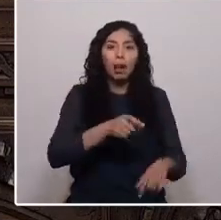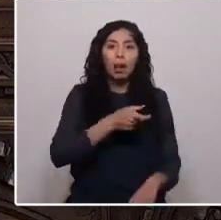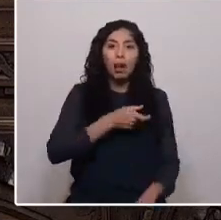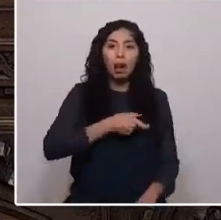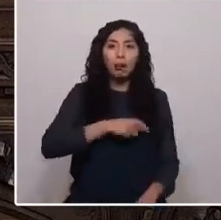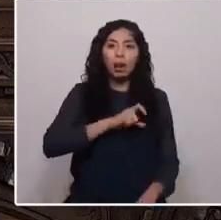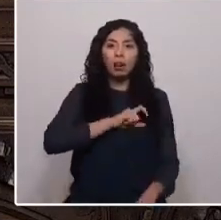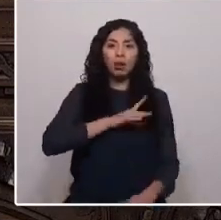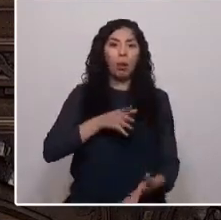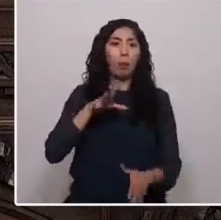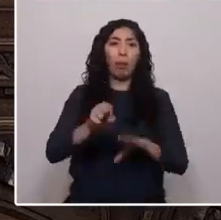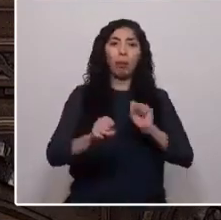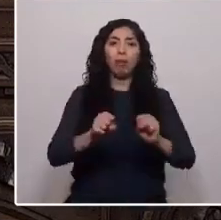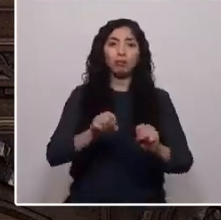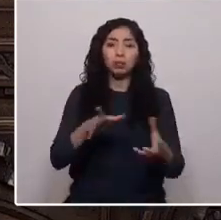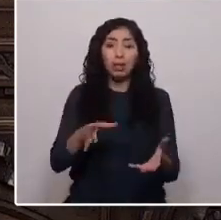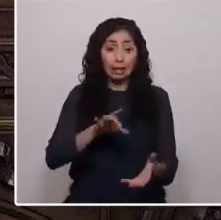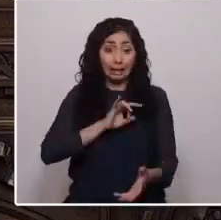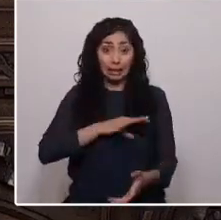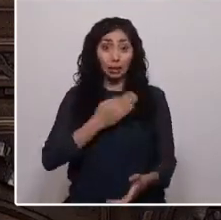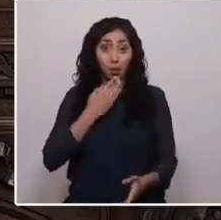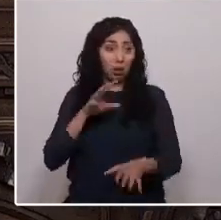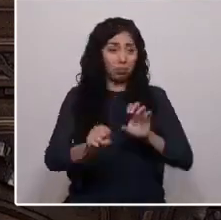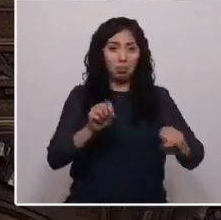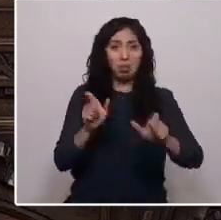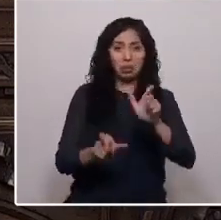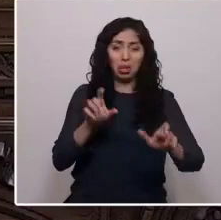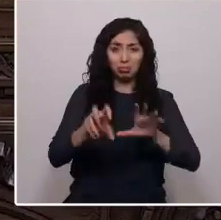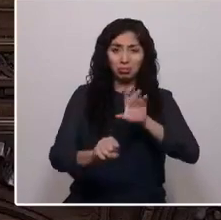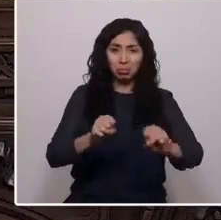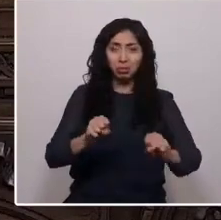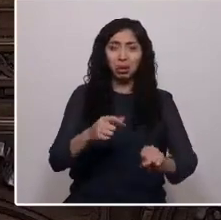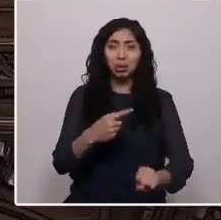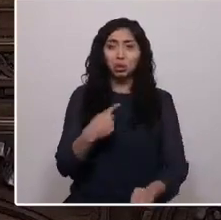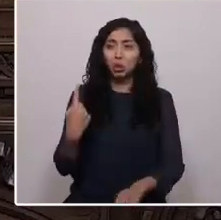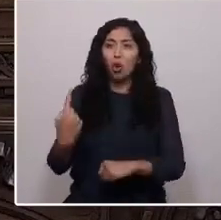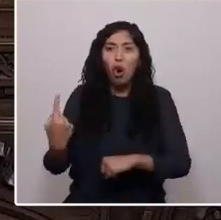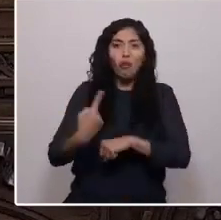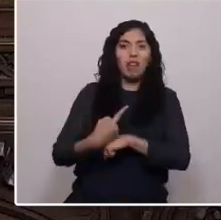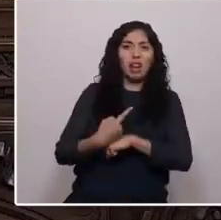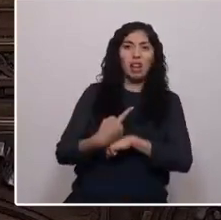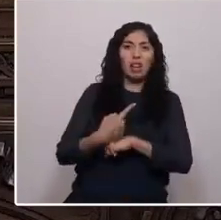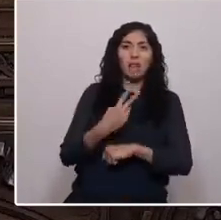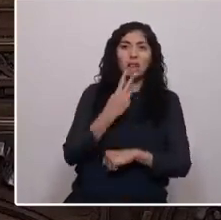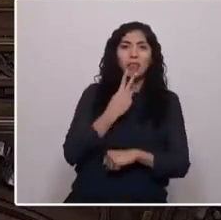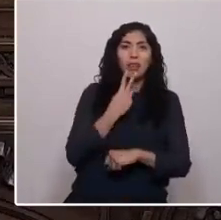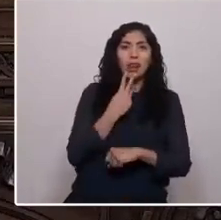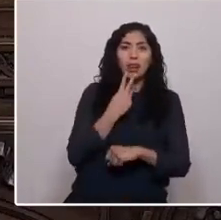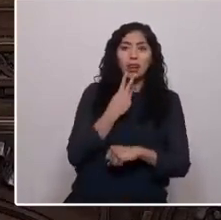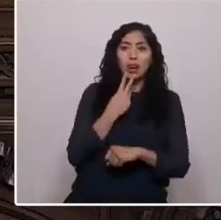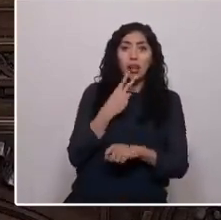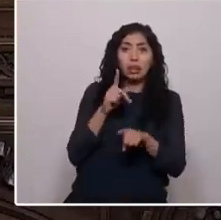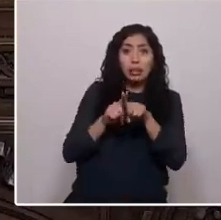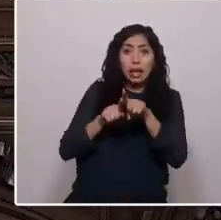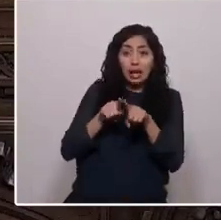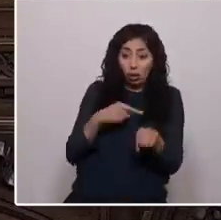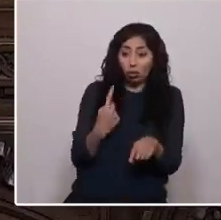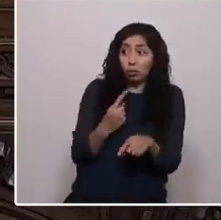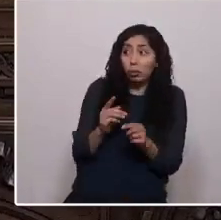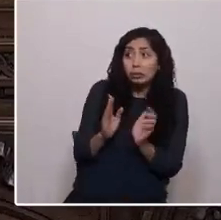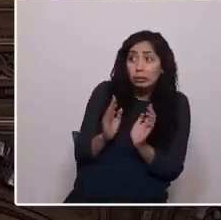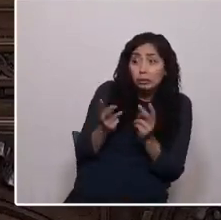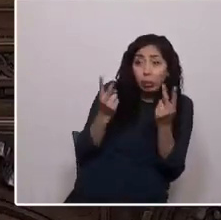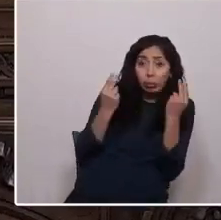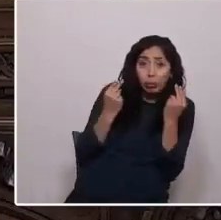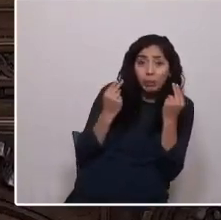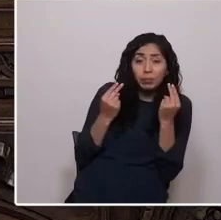Nos condenaron a vivir arrinconados en nuestra propia tierra. Nos quitaron el agua, el